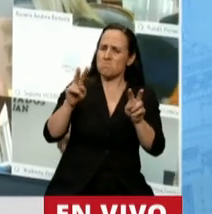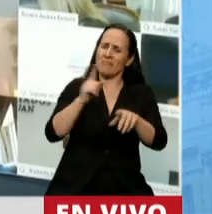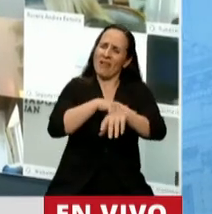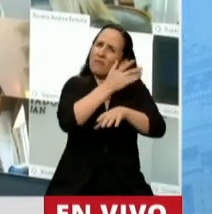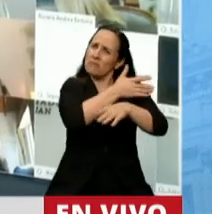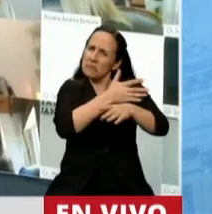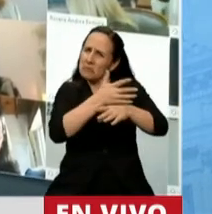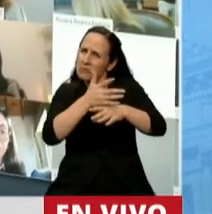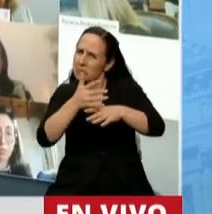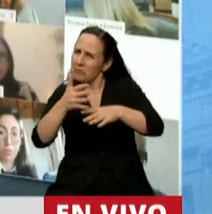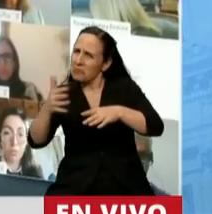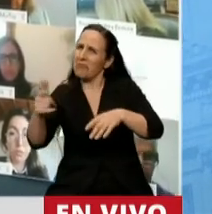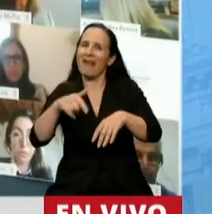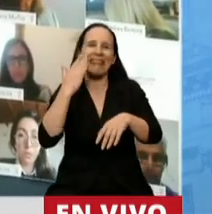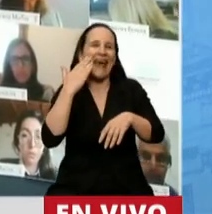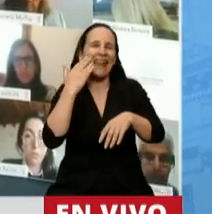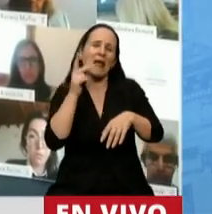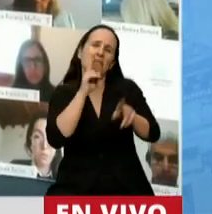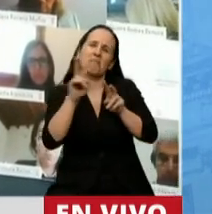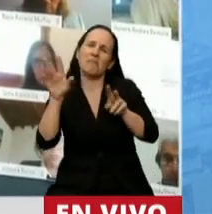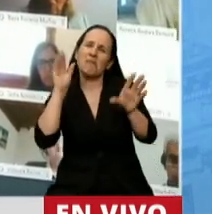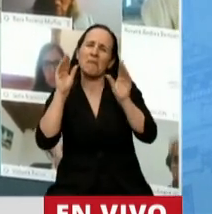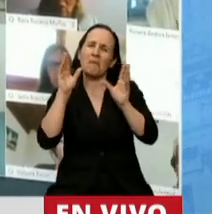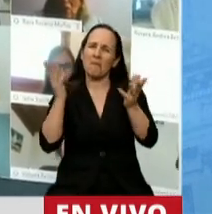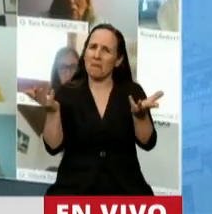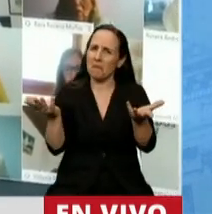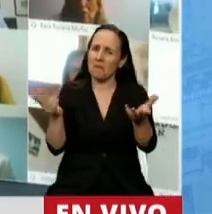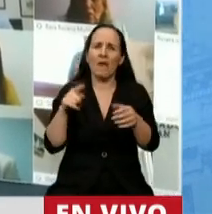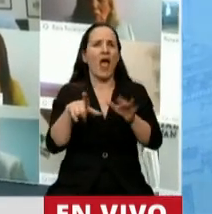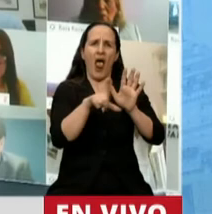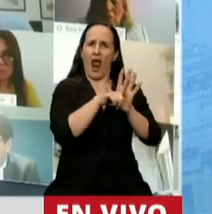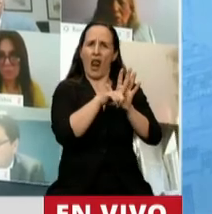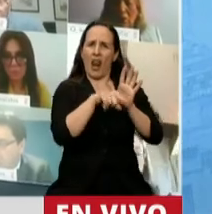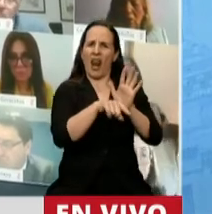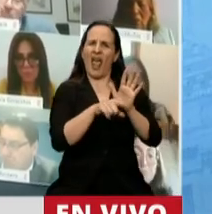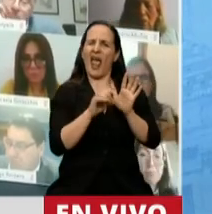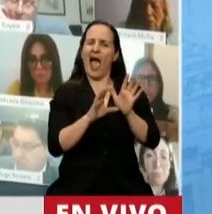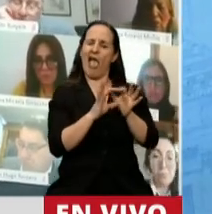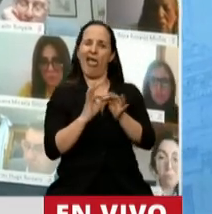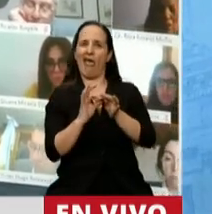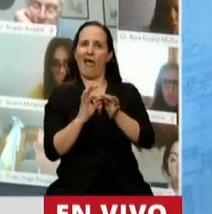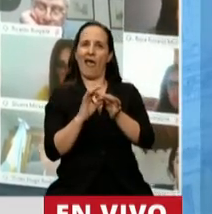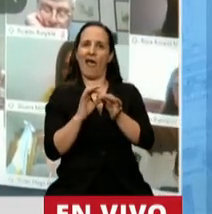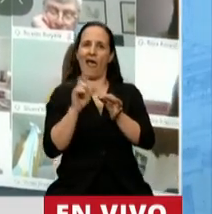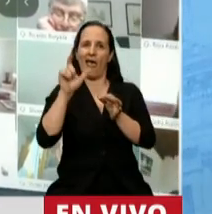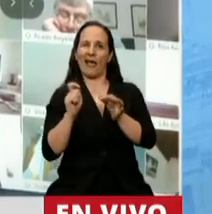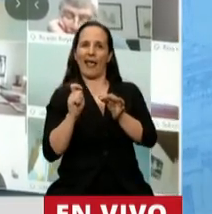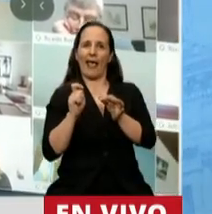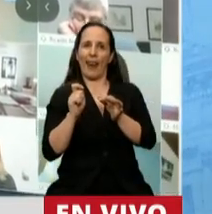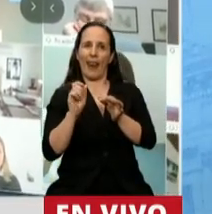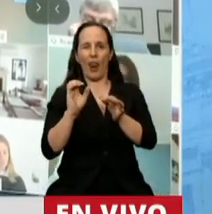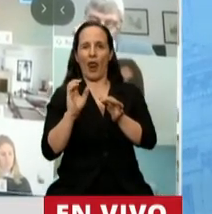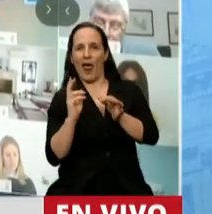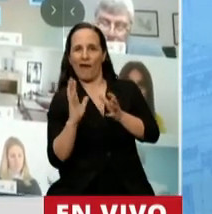tiempo, durante la tarde, esto de que la ley tiene nombre y apellido, debo decir que,